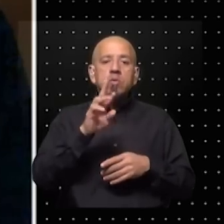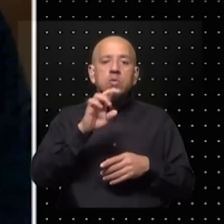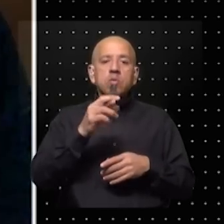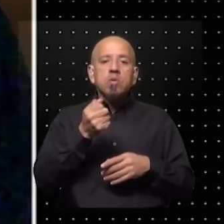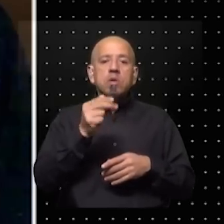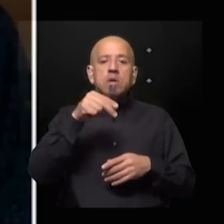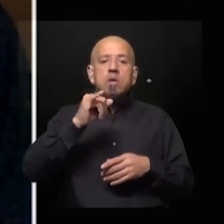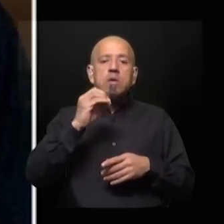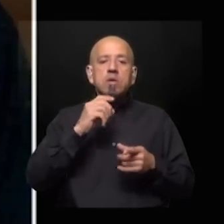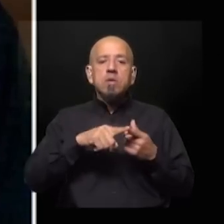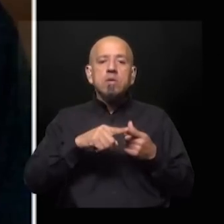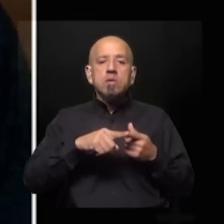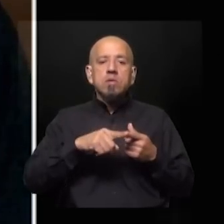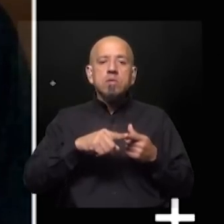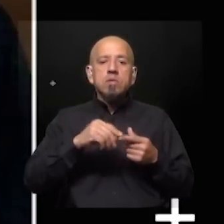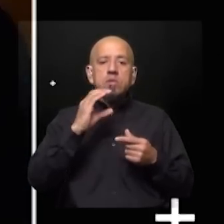coltan?